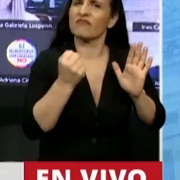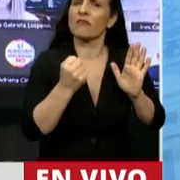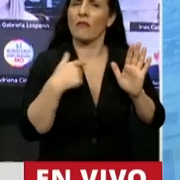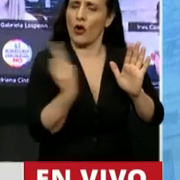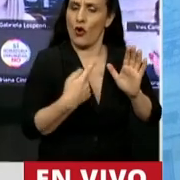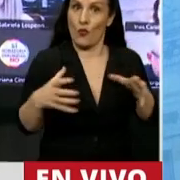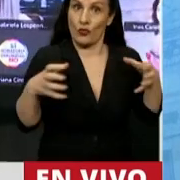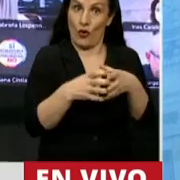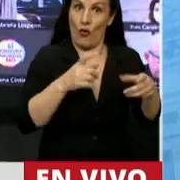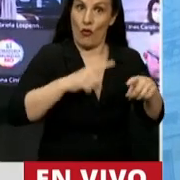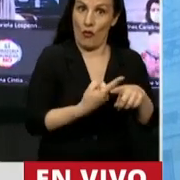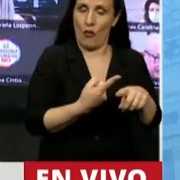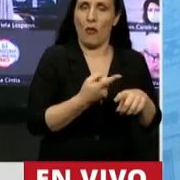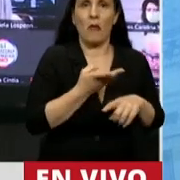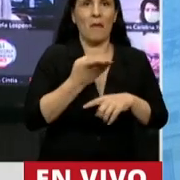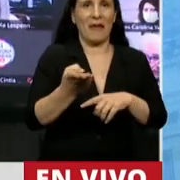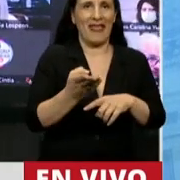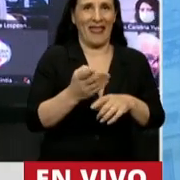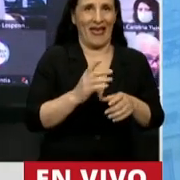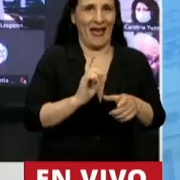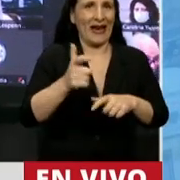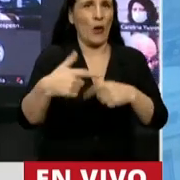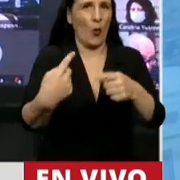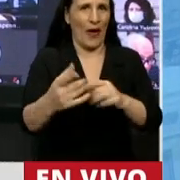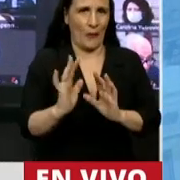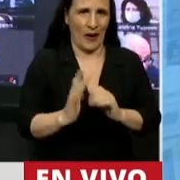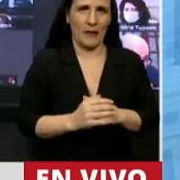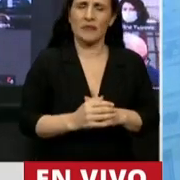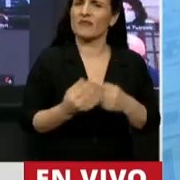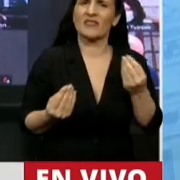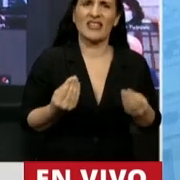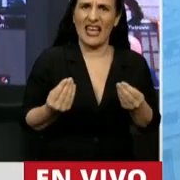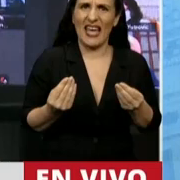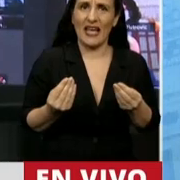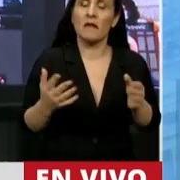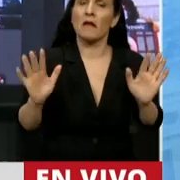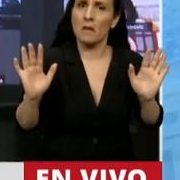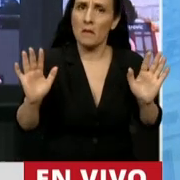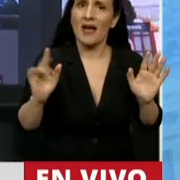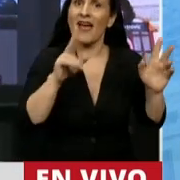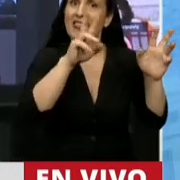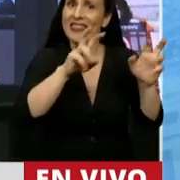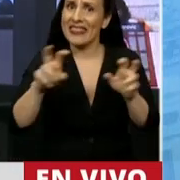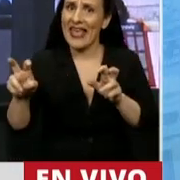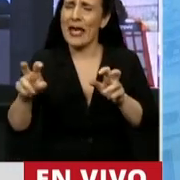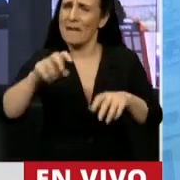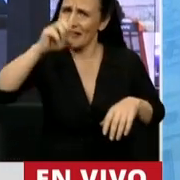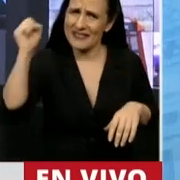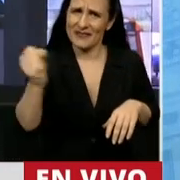interbloque fijó para su renovación y tenía que ver con la posibilidad de que los temas relevantes